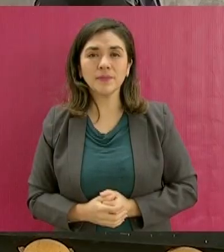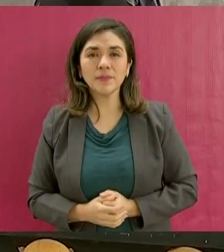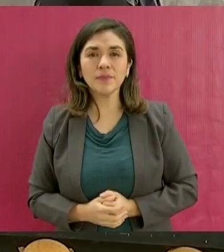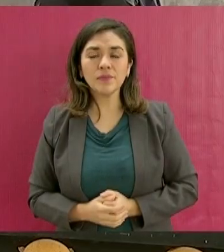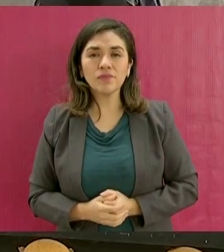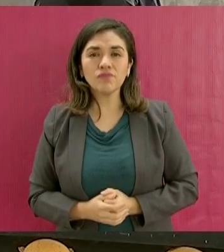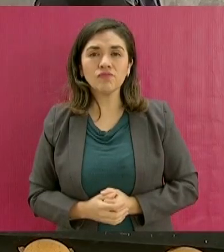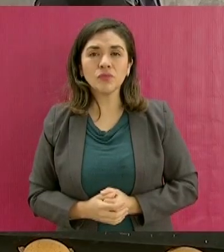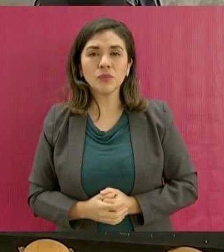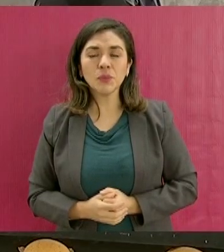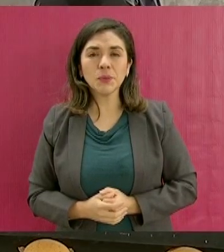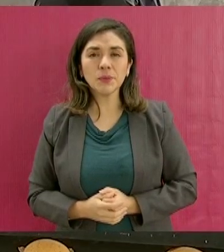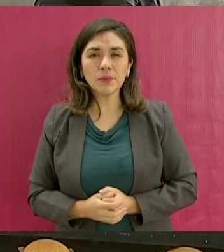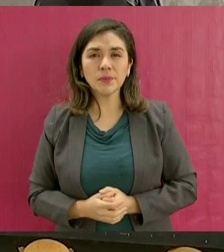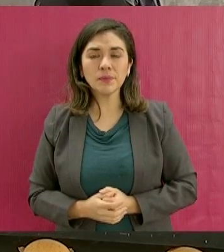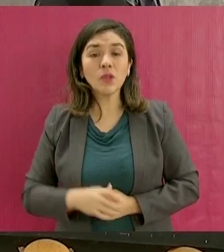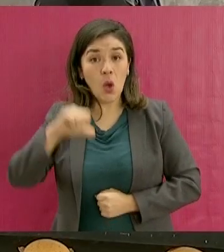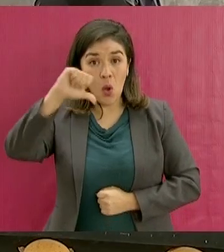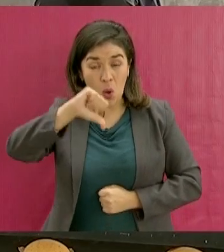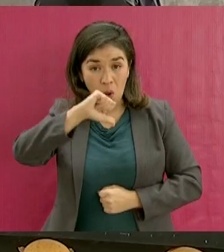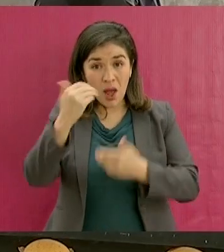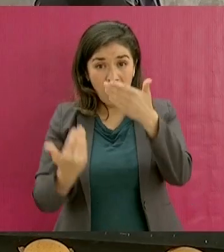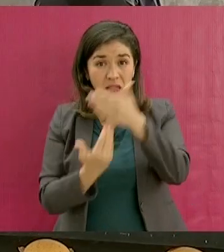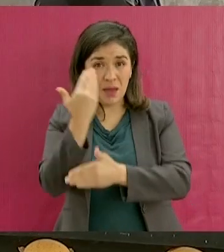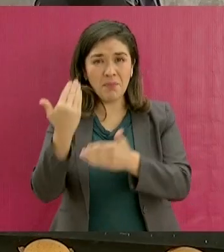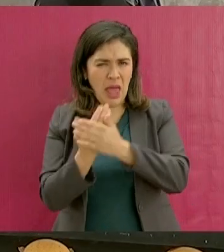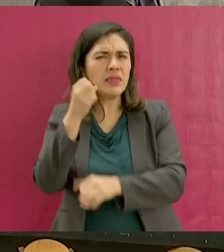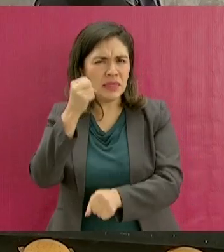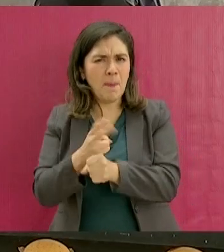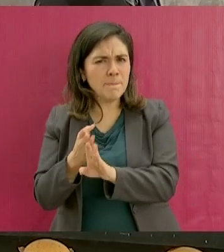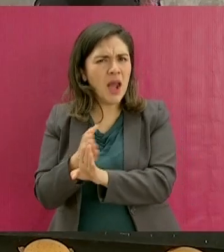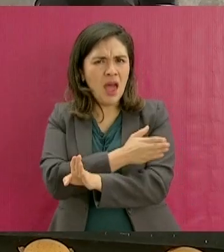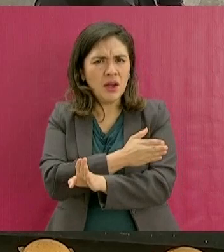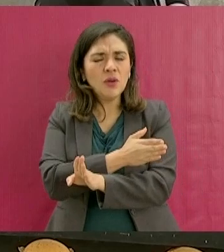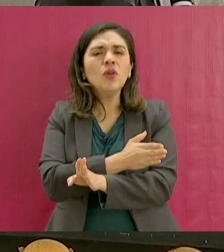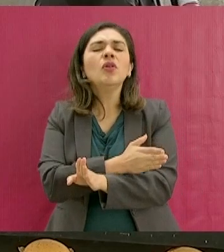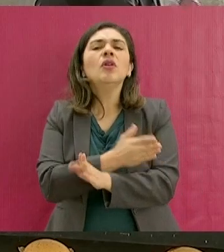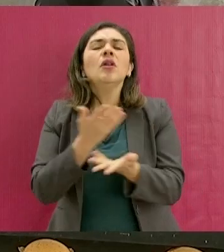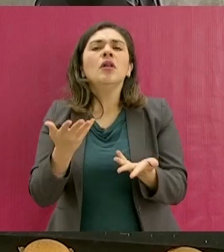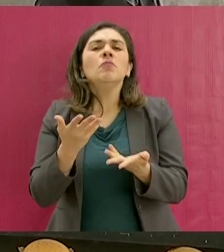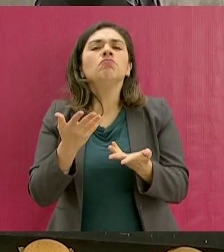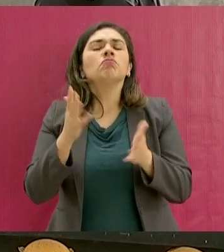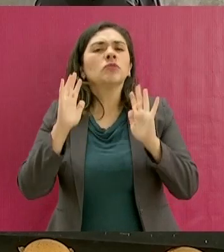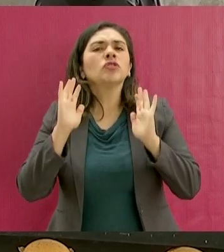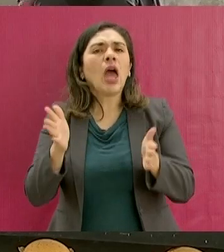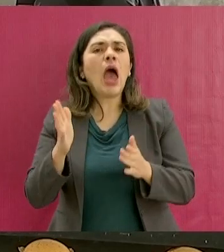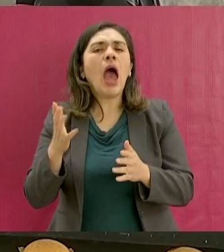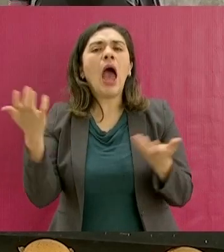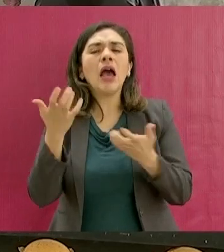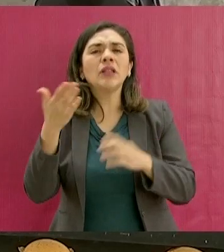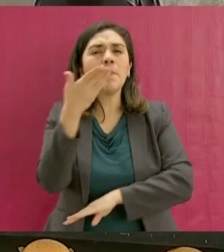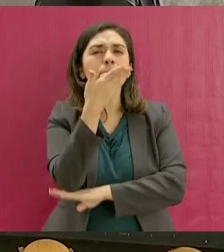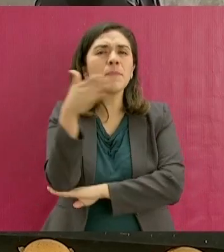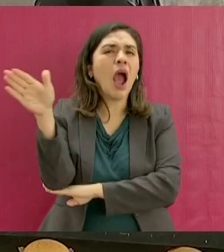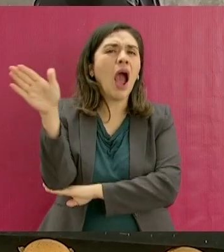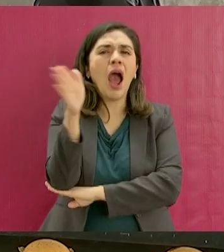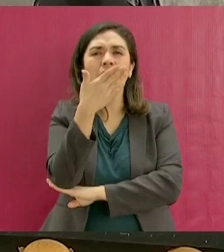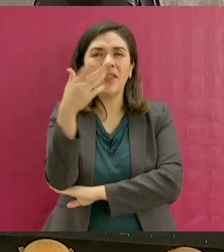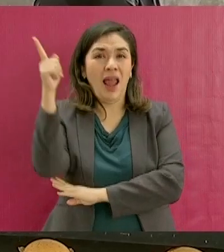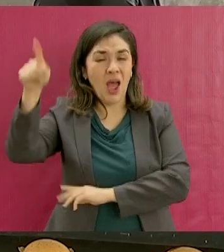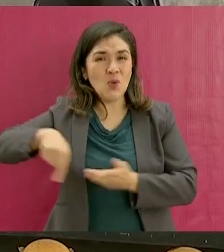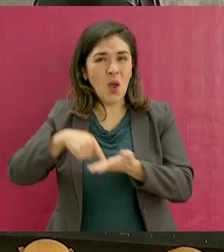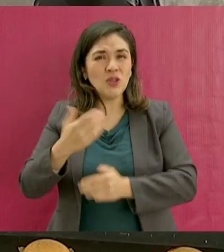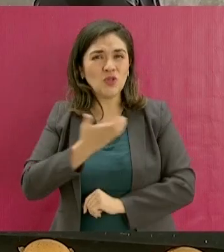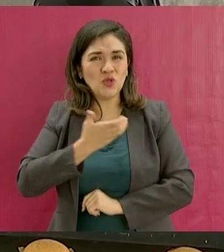Hoy por la mañana temprano se hizo la bandera en el